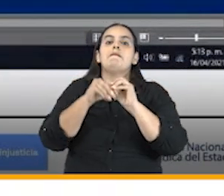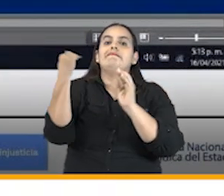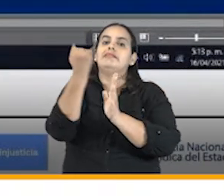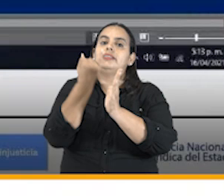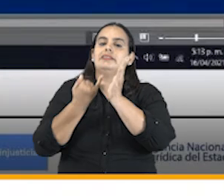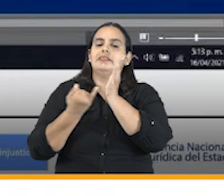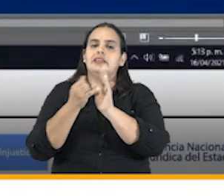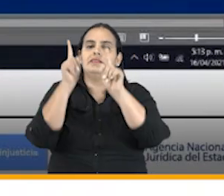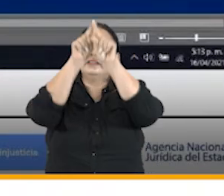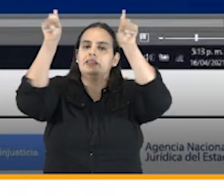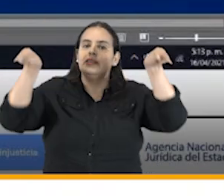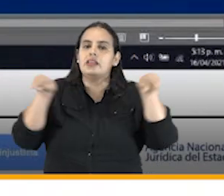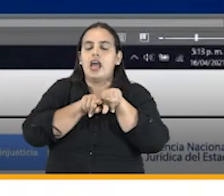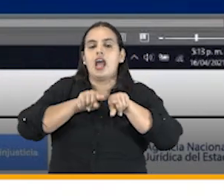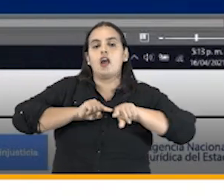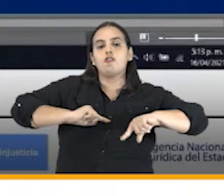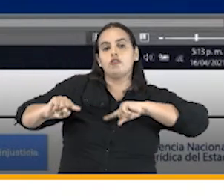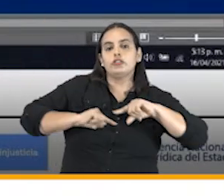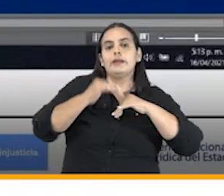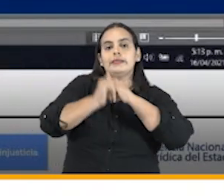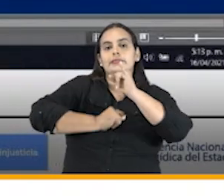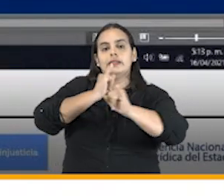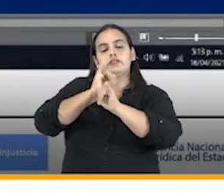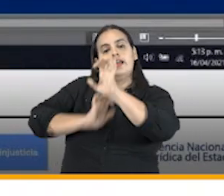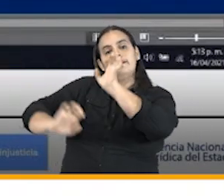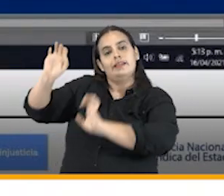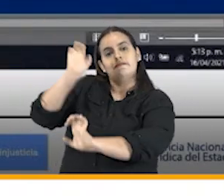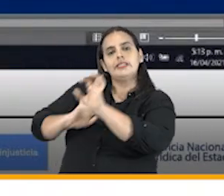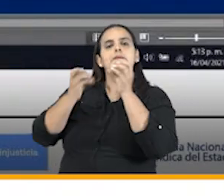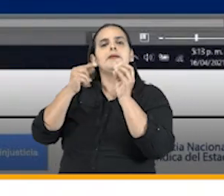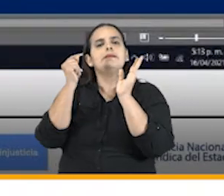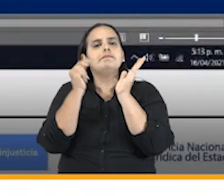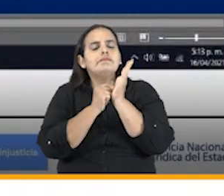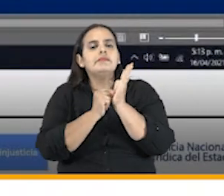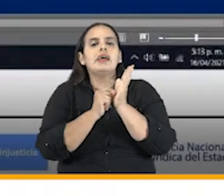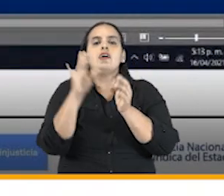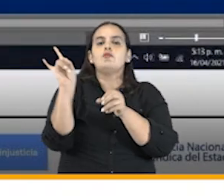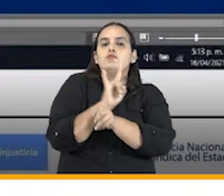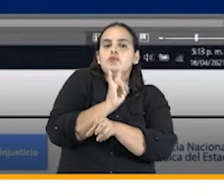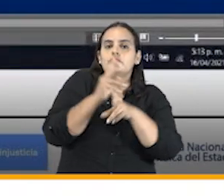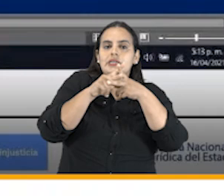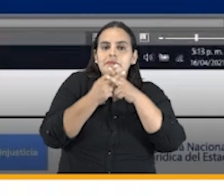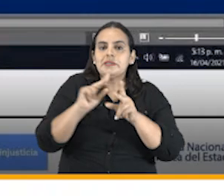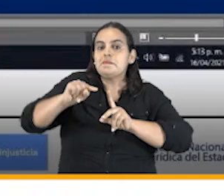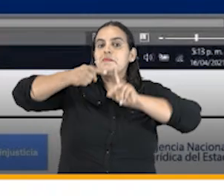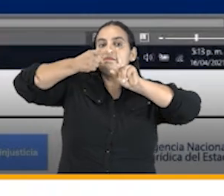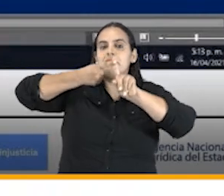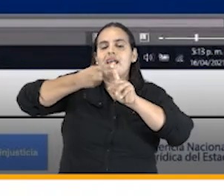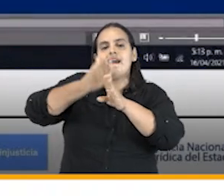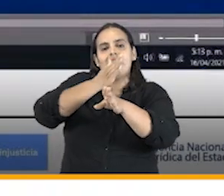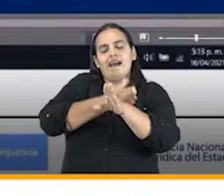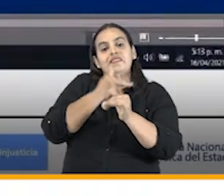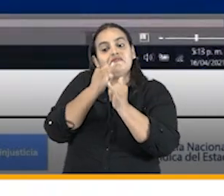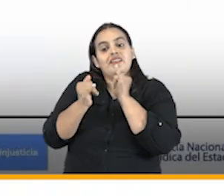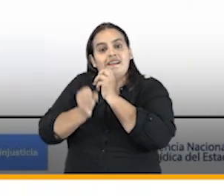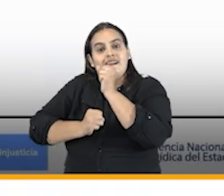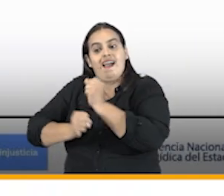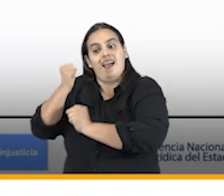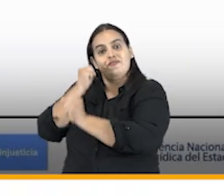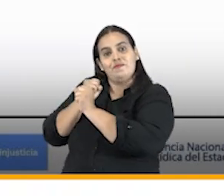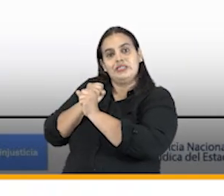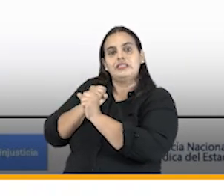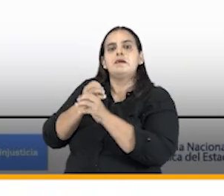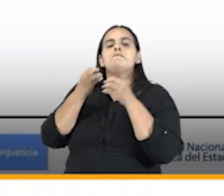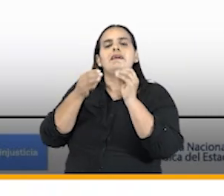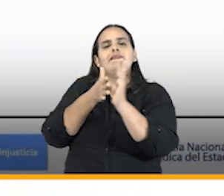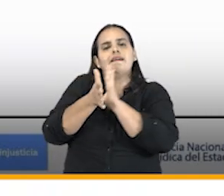áreas de defensa nacional e internacional que parten del uso de una herramienta que iniciamos la implementación a finales del año pasado para la gestión de